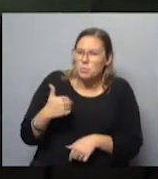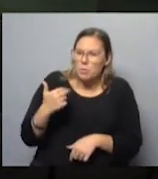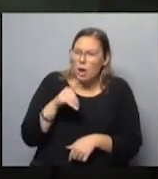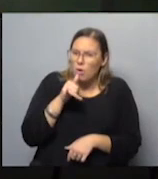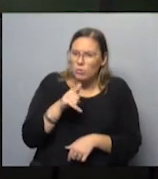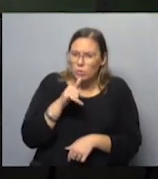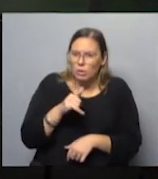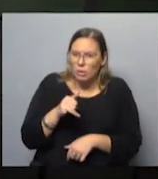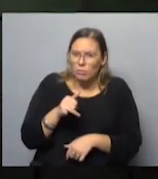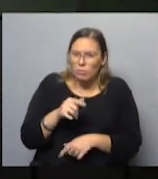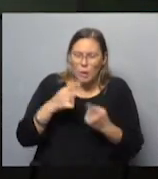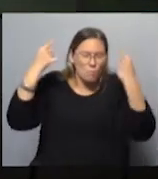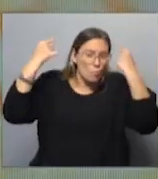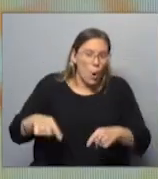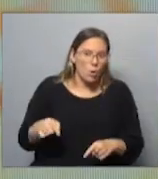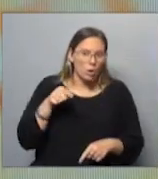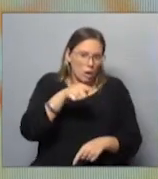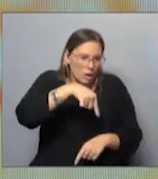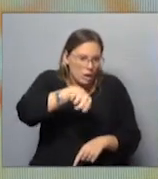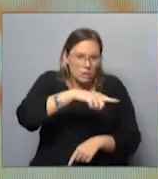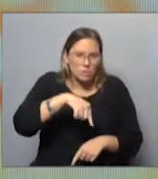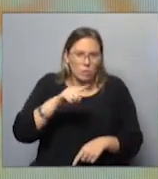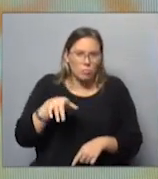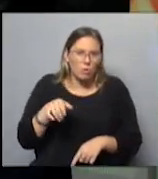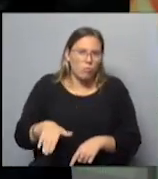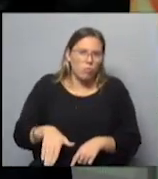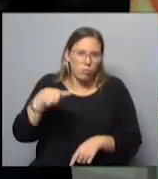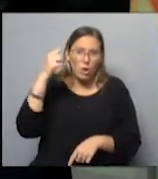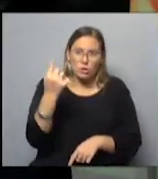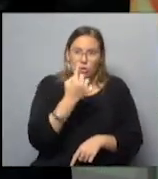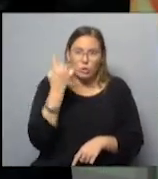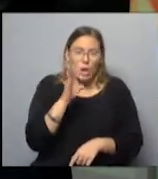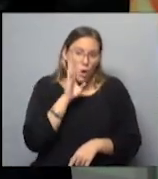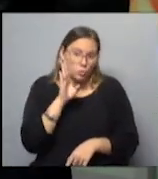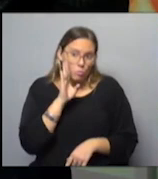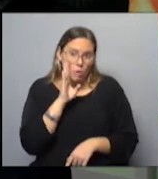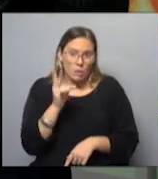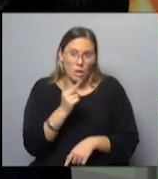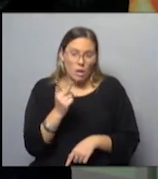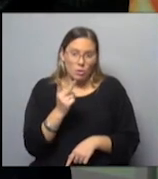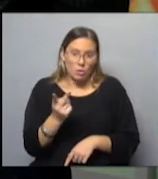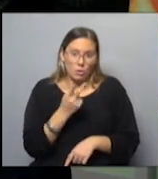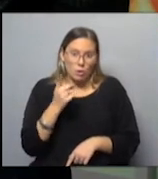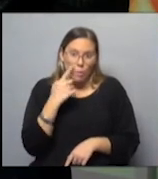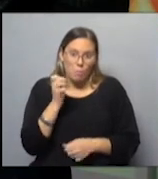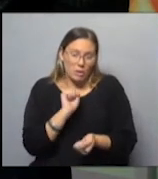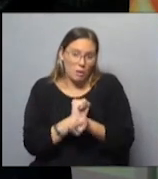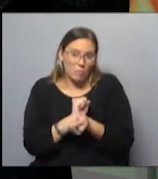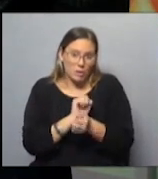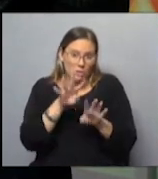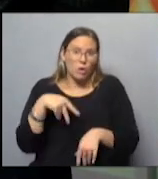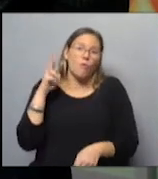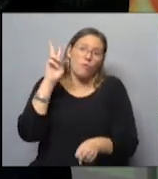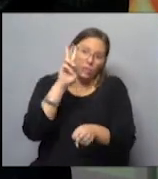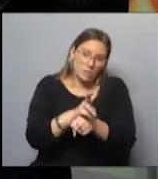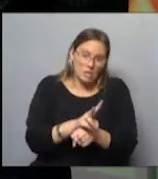fue radicalmente distinta a la de ellos. Porque vos te criaste muchos años sola con tu madre. Exactamente. Las dos solitas, tu padre preso. No, yo ando a visitar a tu